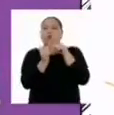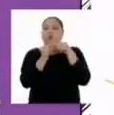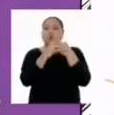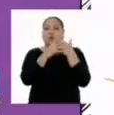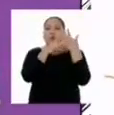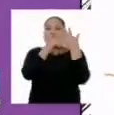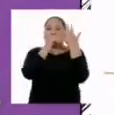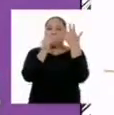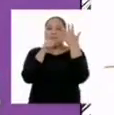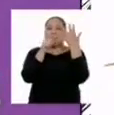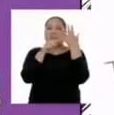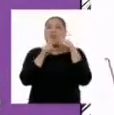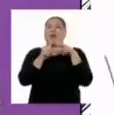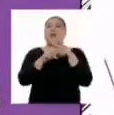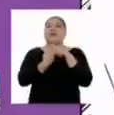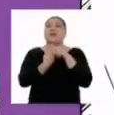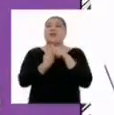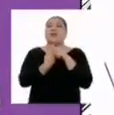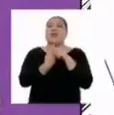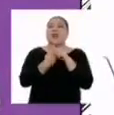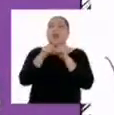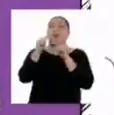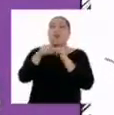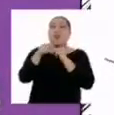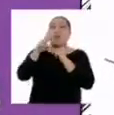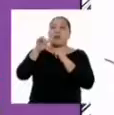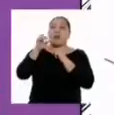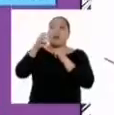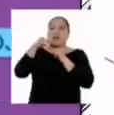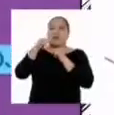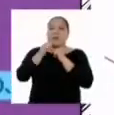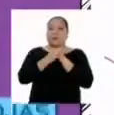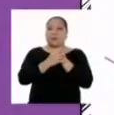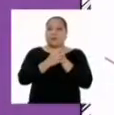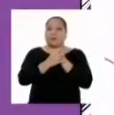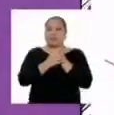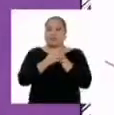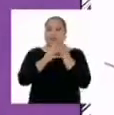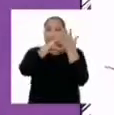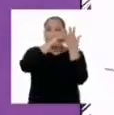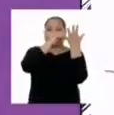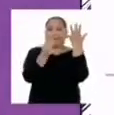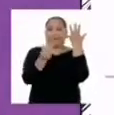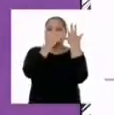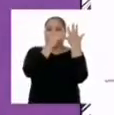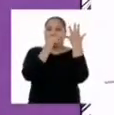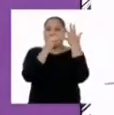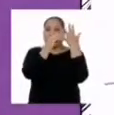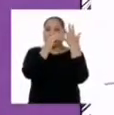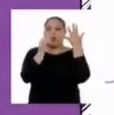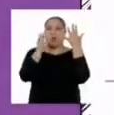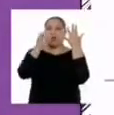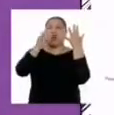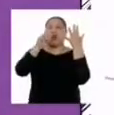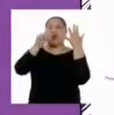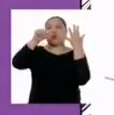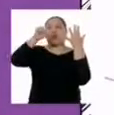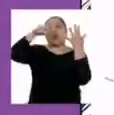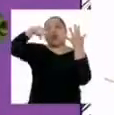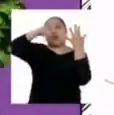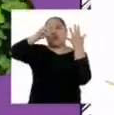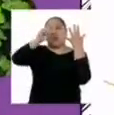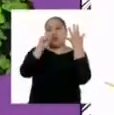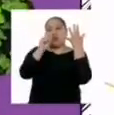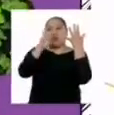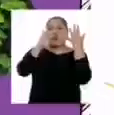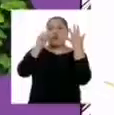nacerá una rama. Las hojas son conocidas por ser los órganos fotosintéticos por excelencia, y si